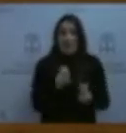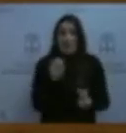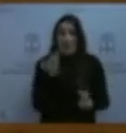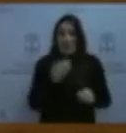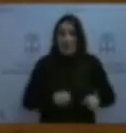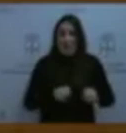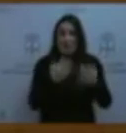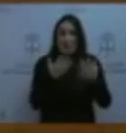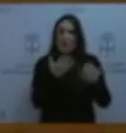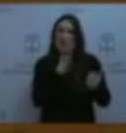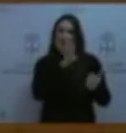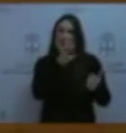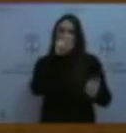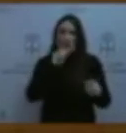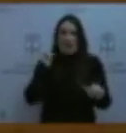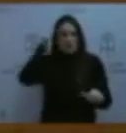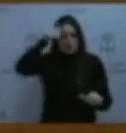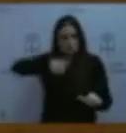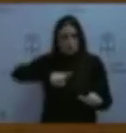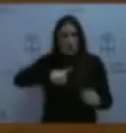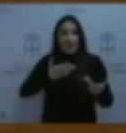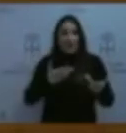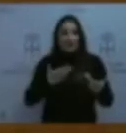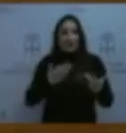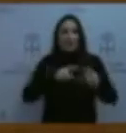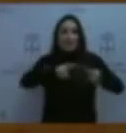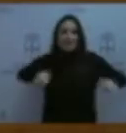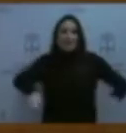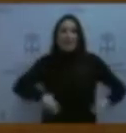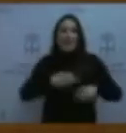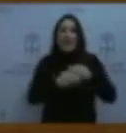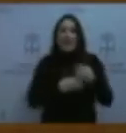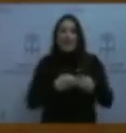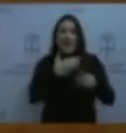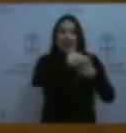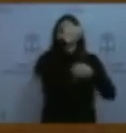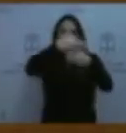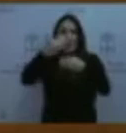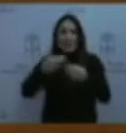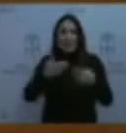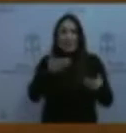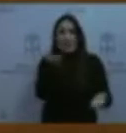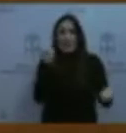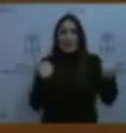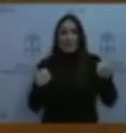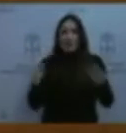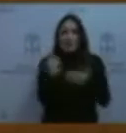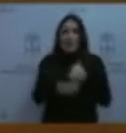50 años de antigüedad. Lo que hace es tirar los tabiques y dejar el espacio diáfano.